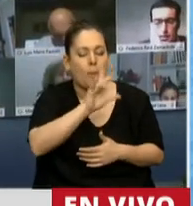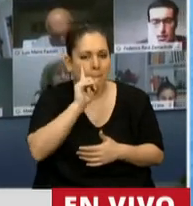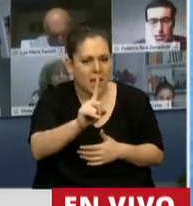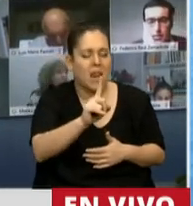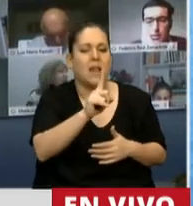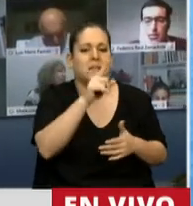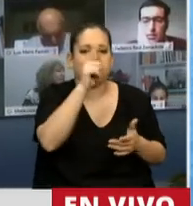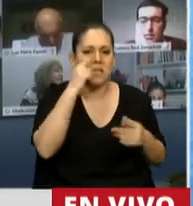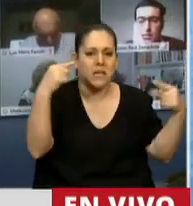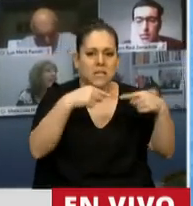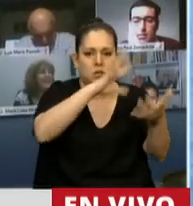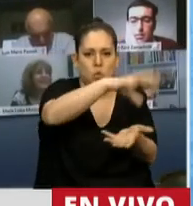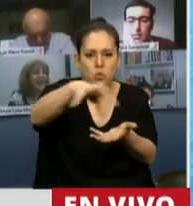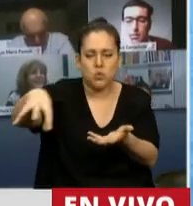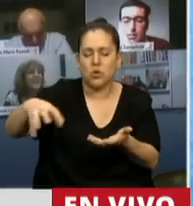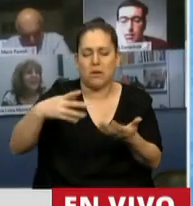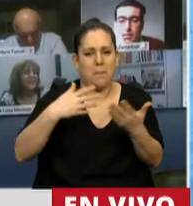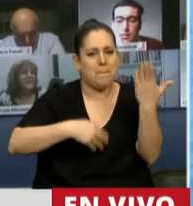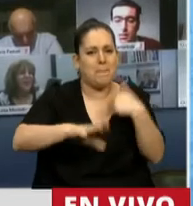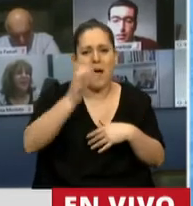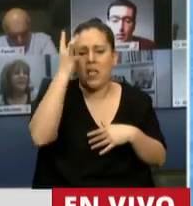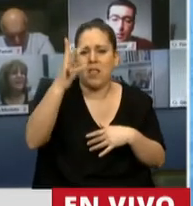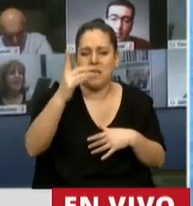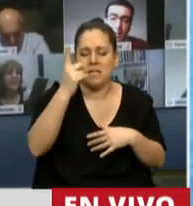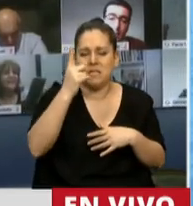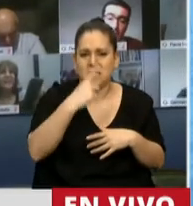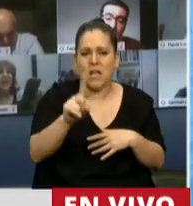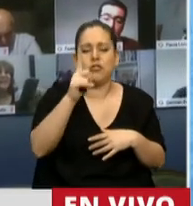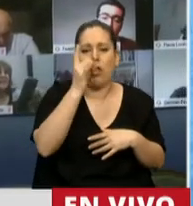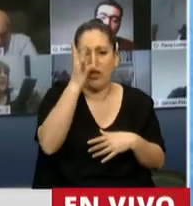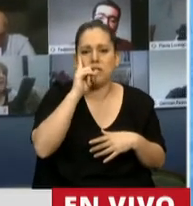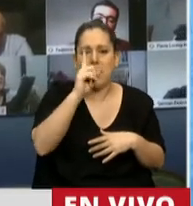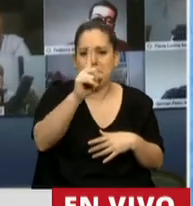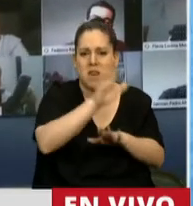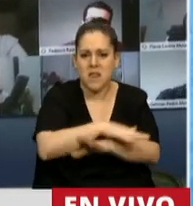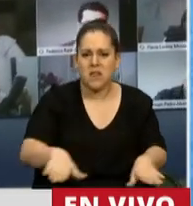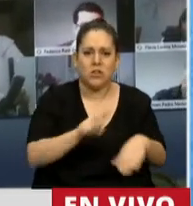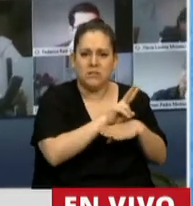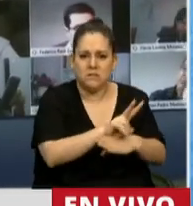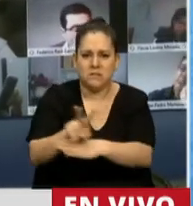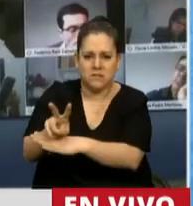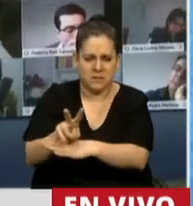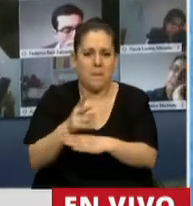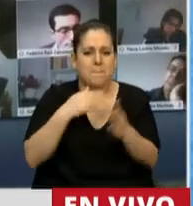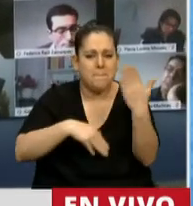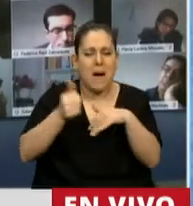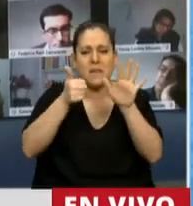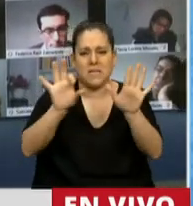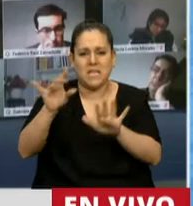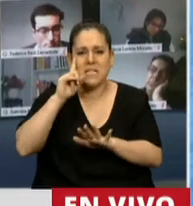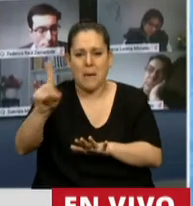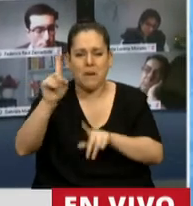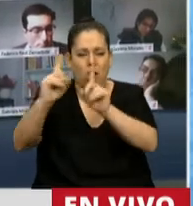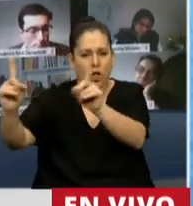asisten a más de 212.000 niños y niñas con más de 60.000 docentes. Y nos hemos